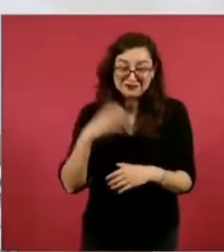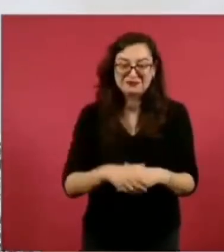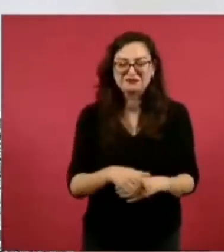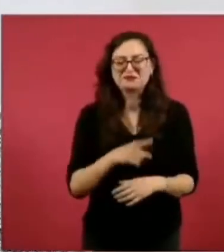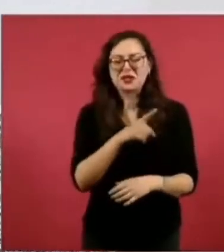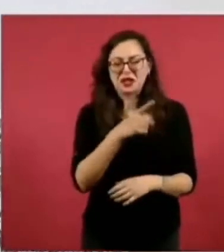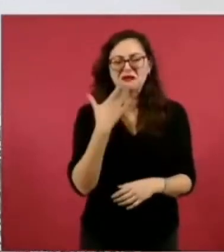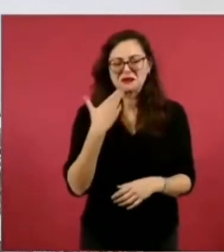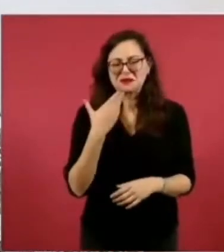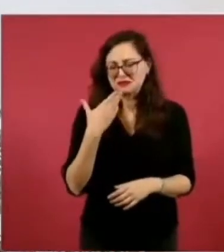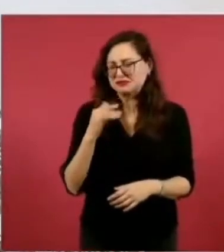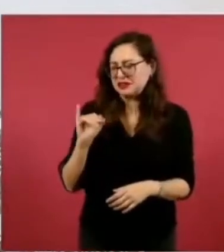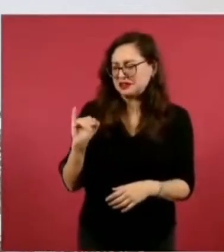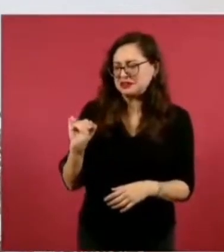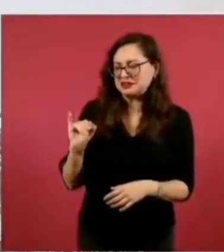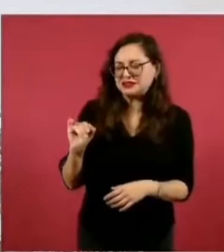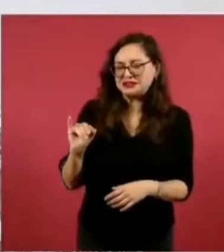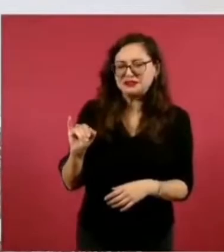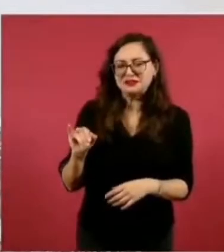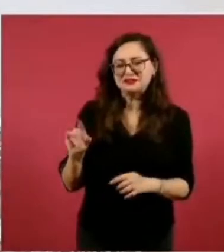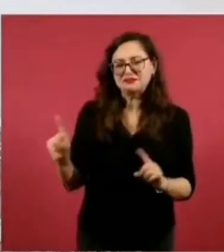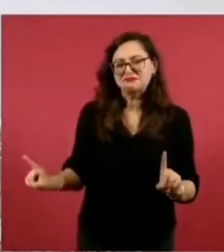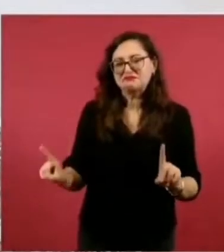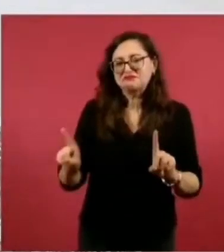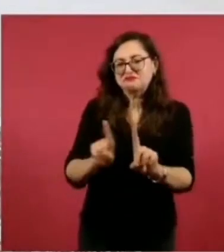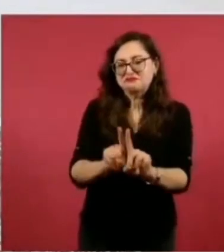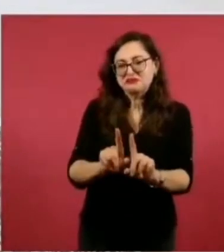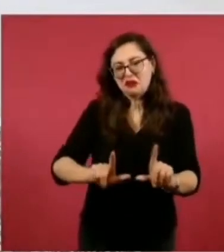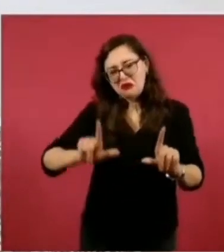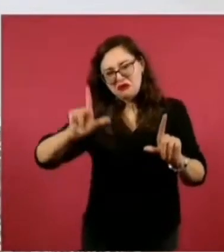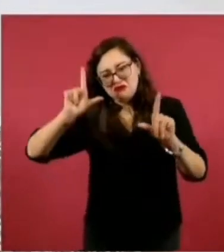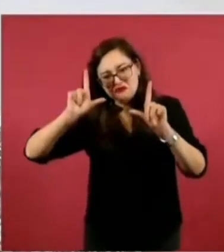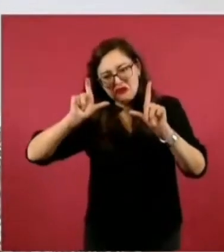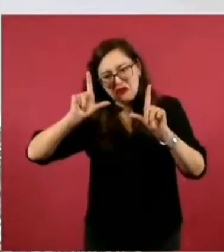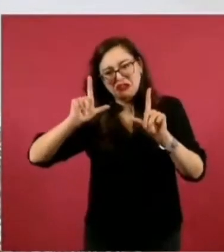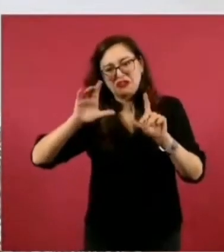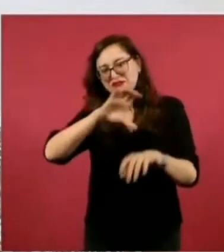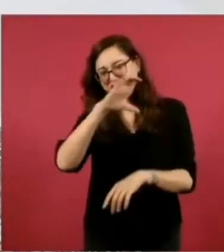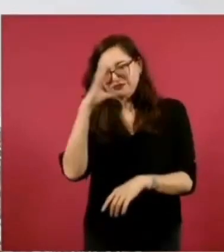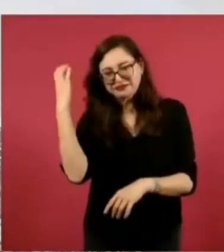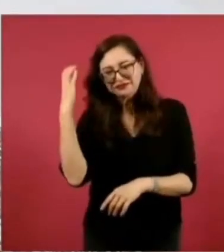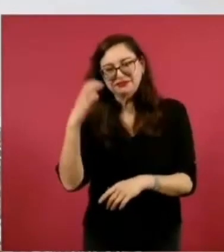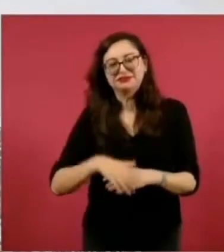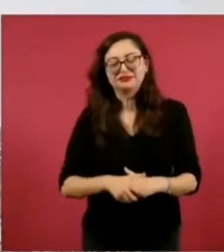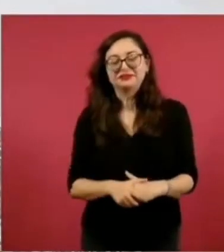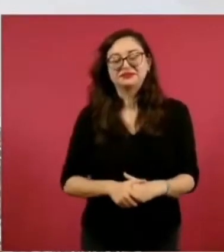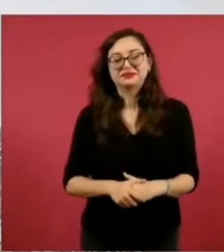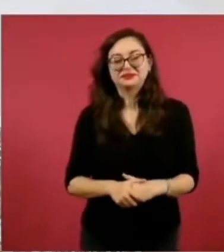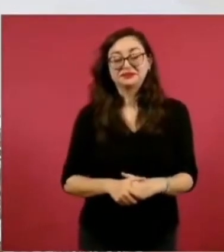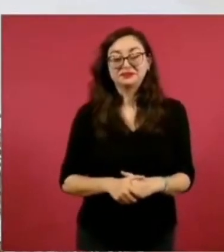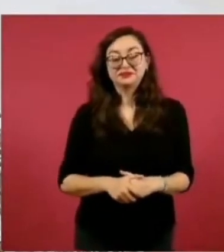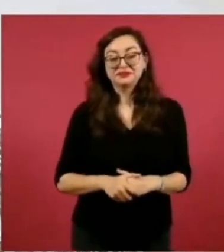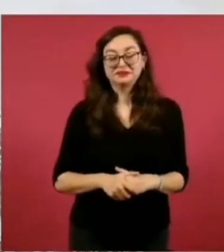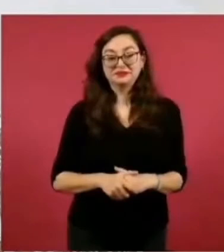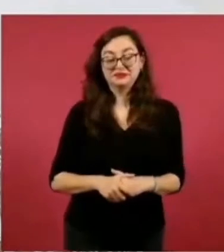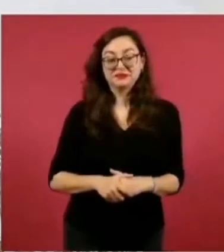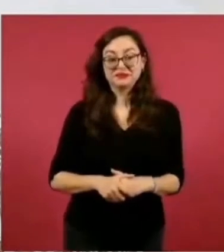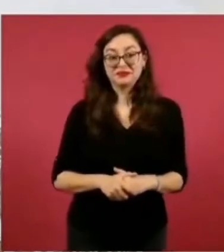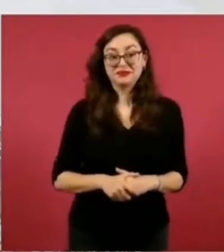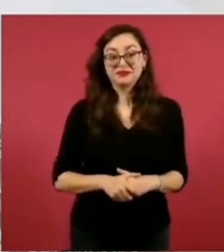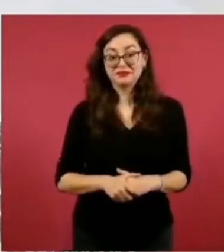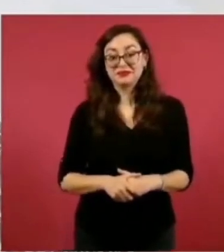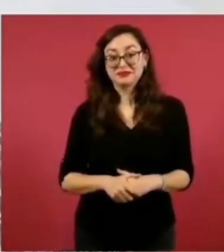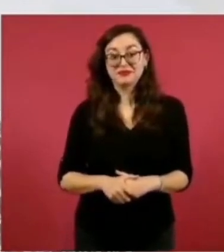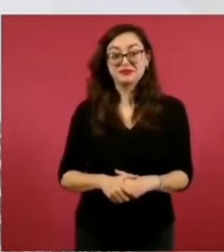muy amablemente se tomó la foto con Jaime y Jaime